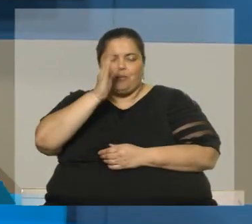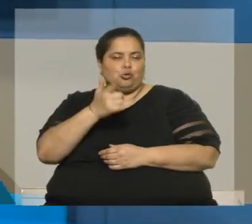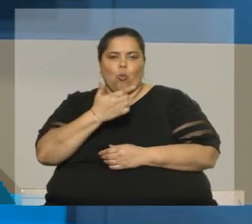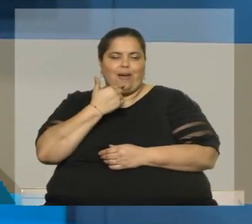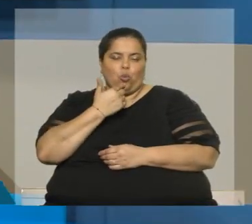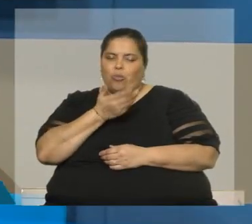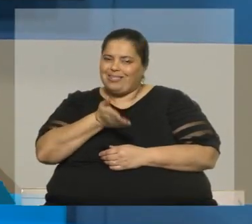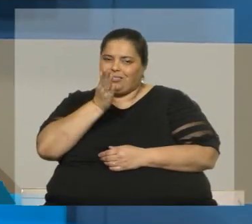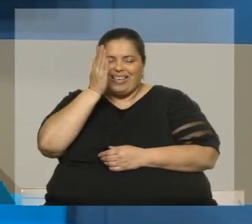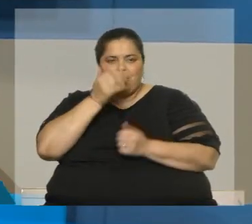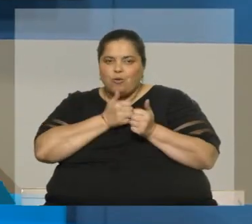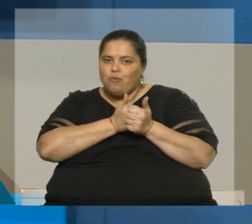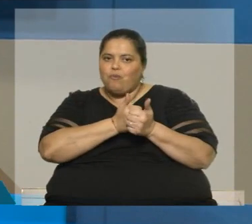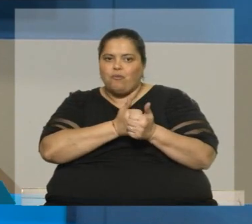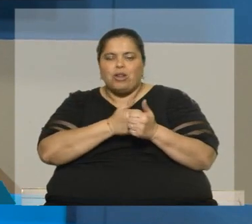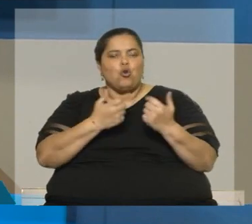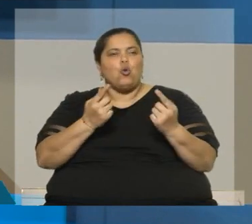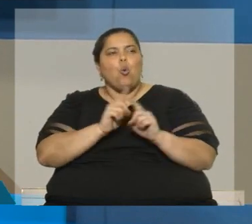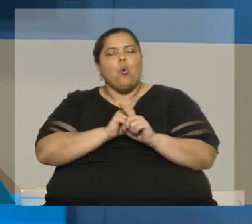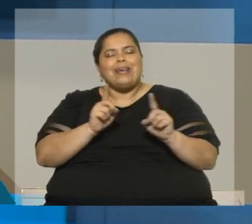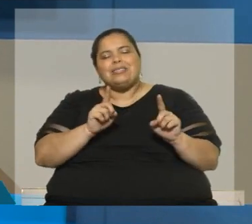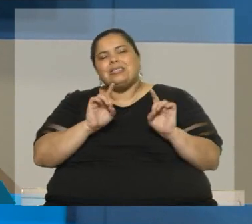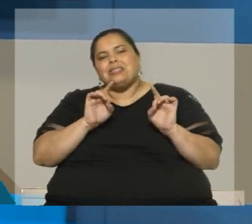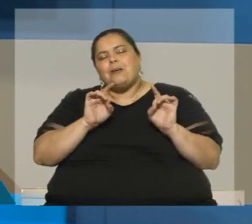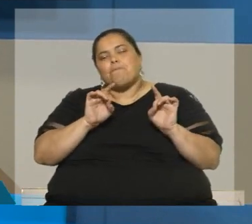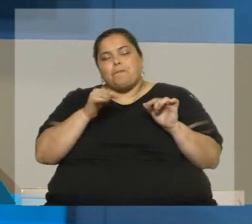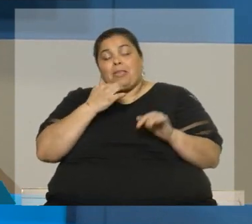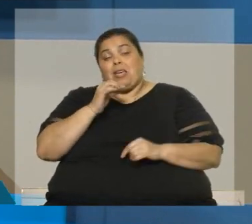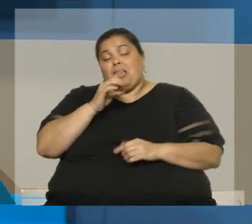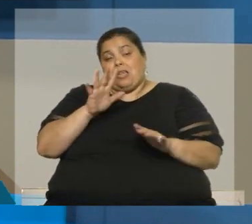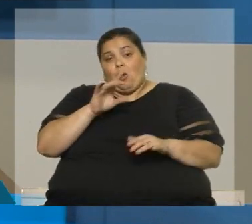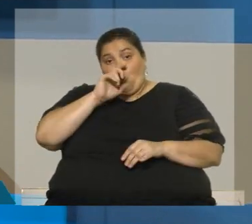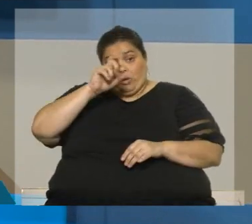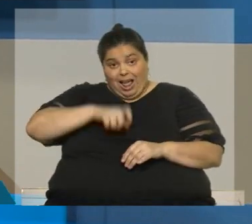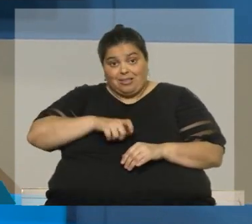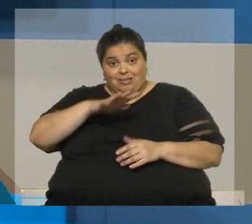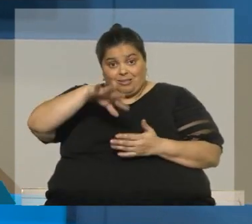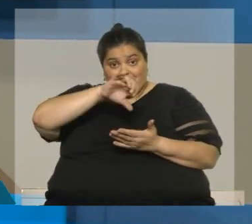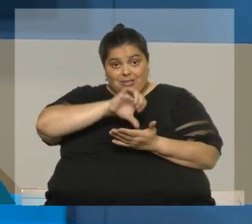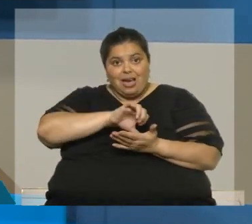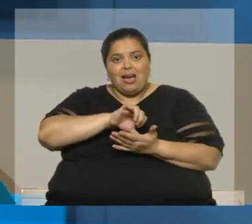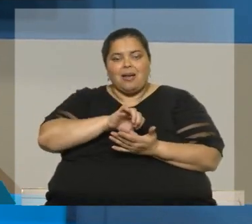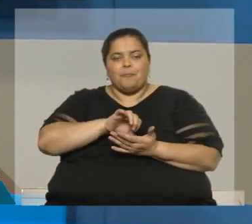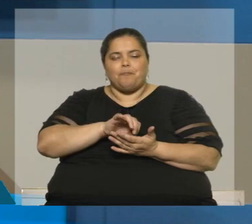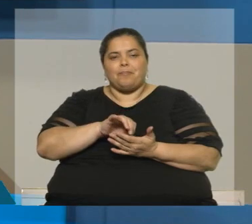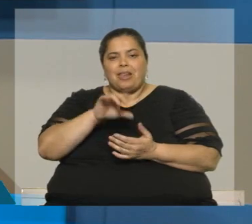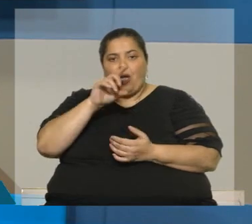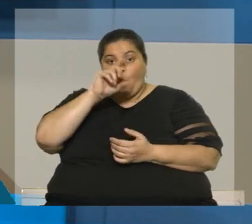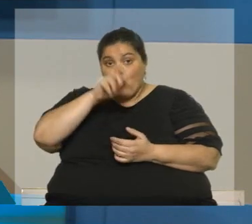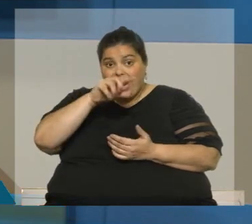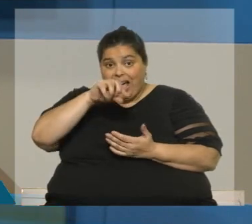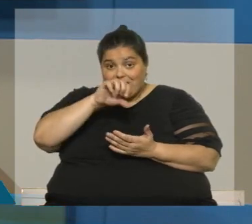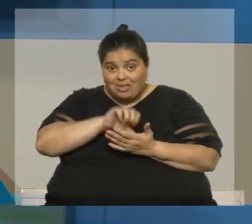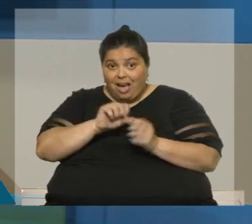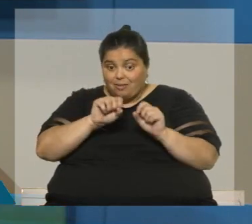duda. Es decir, aquí no estamos jugándonos solo... O Ucrania, Ucrania, repito, Ucrania en sí